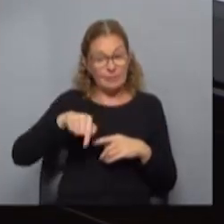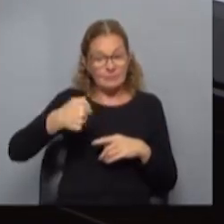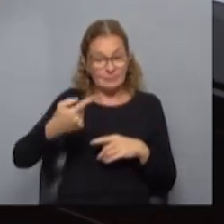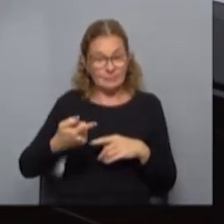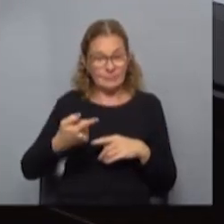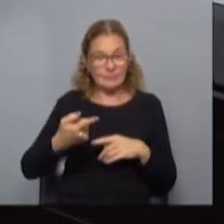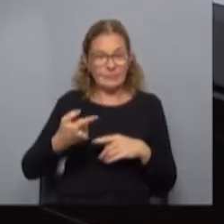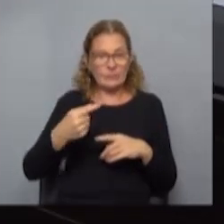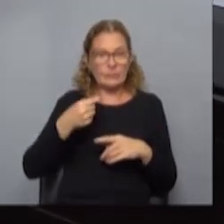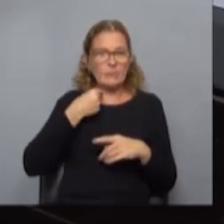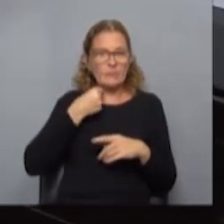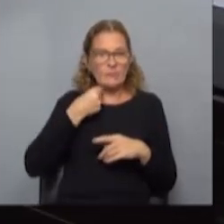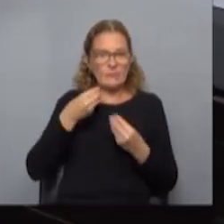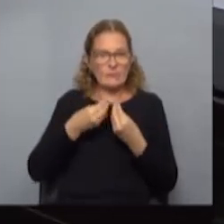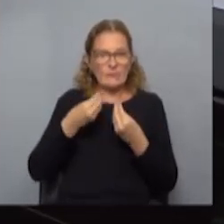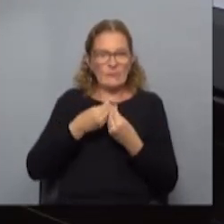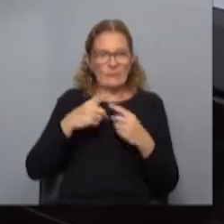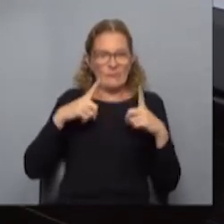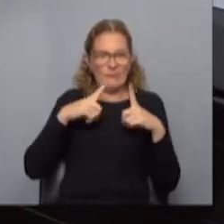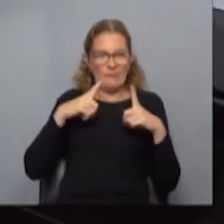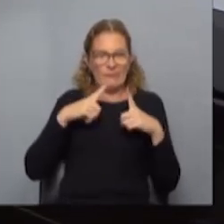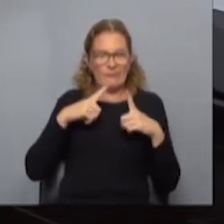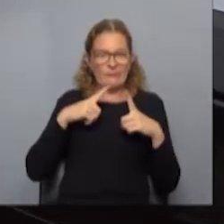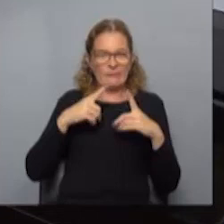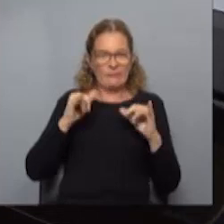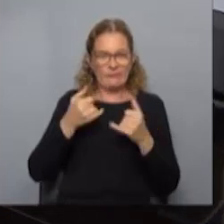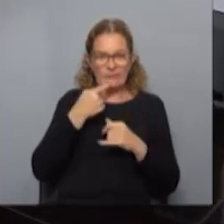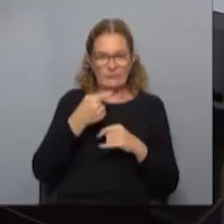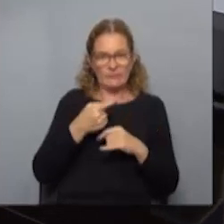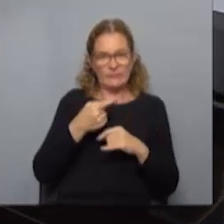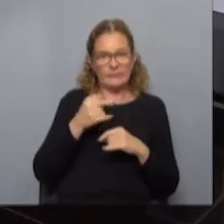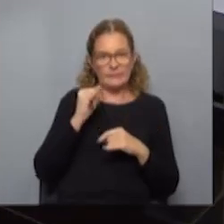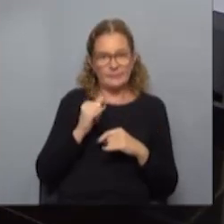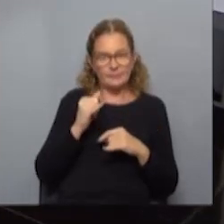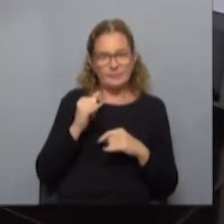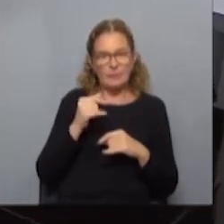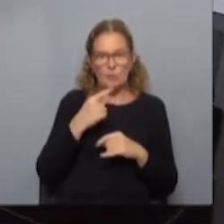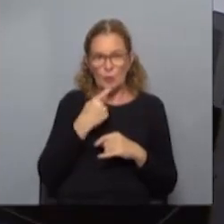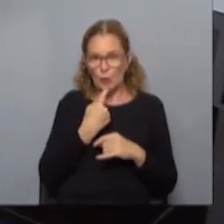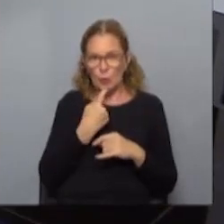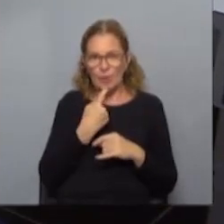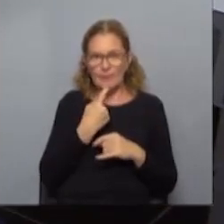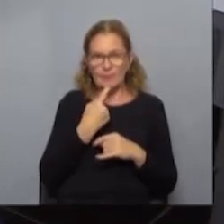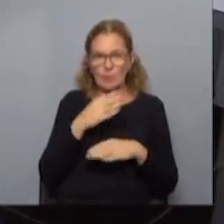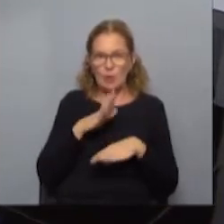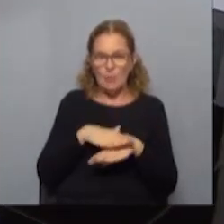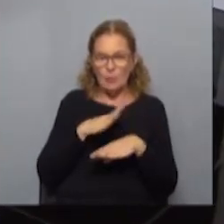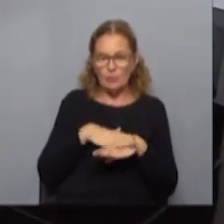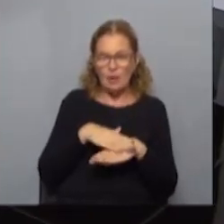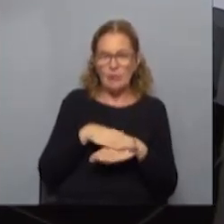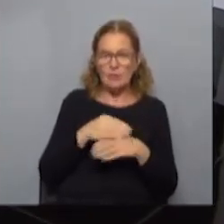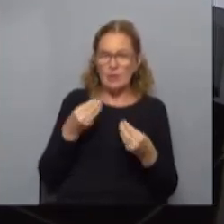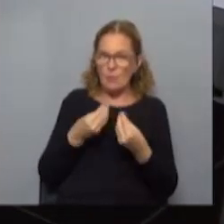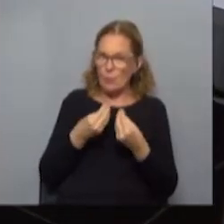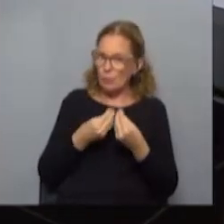Tenemos alta ocupación, como era esperable. Ya decimos, sigue con dudas, seguimos siendo responsables. Se ha hecho